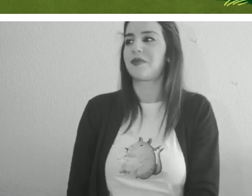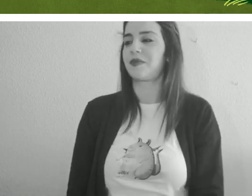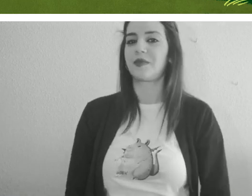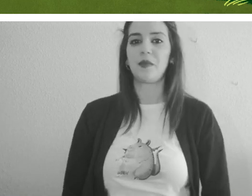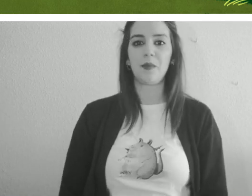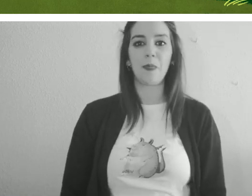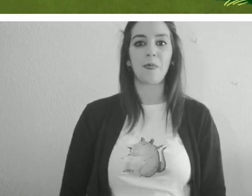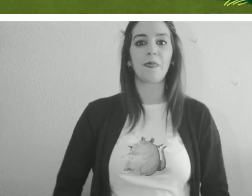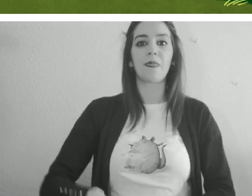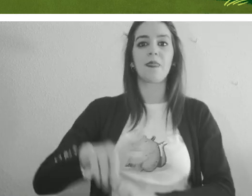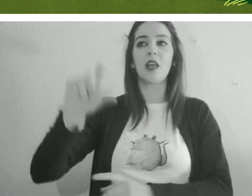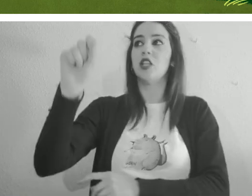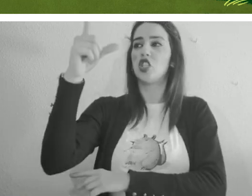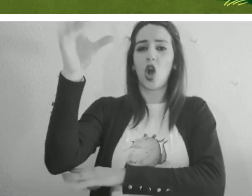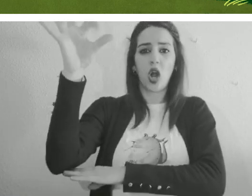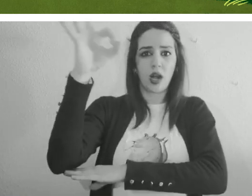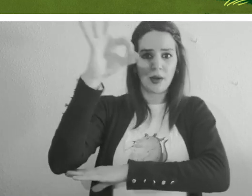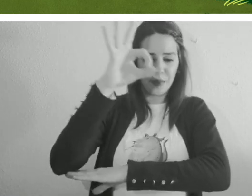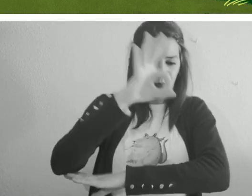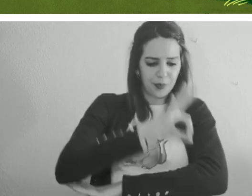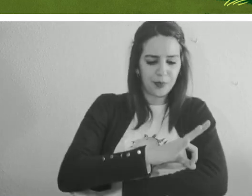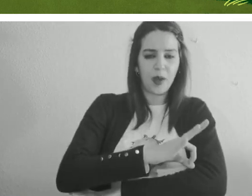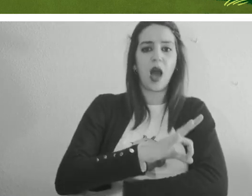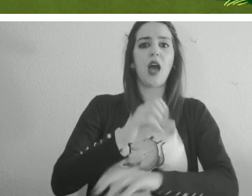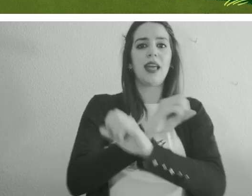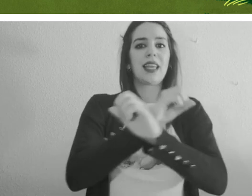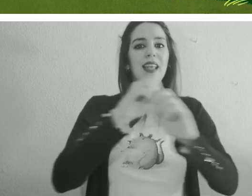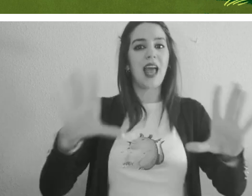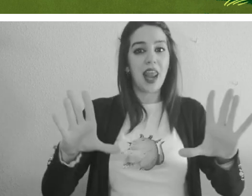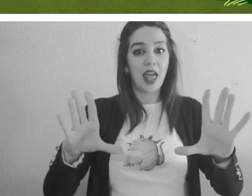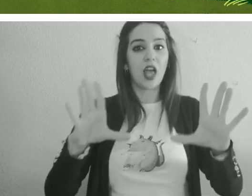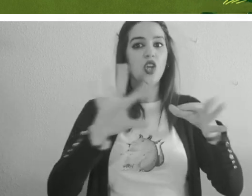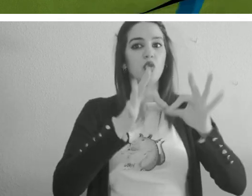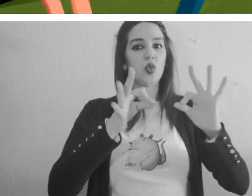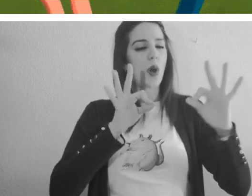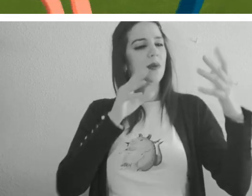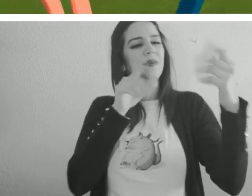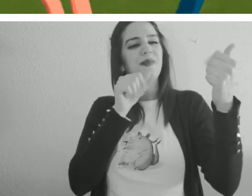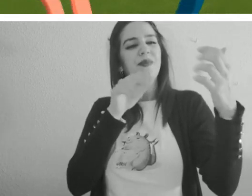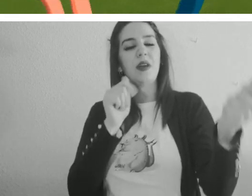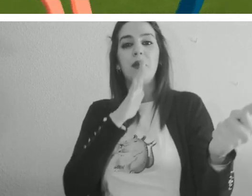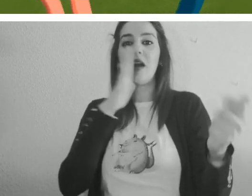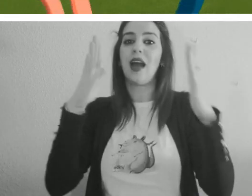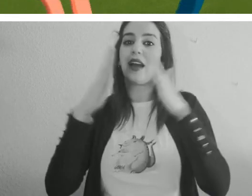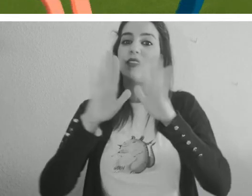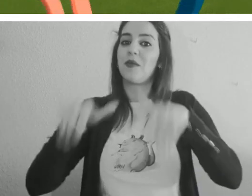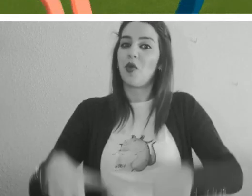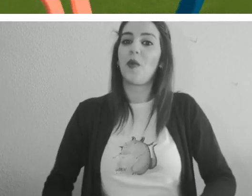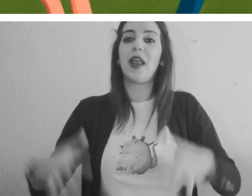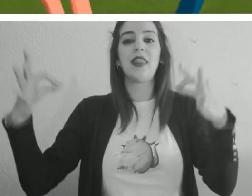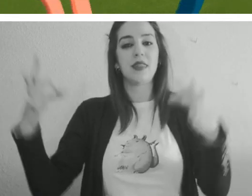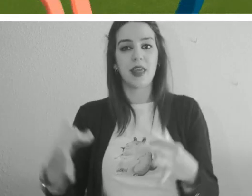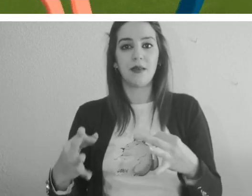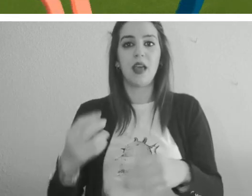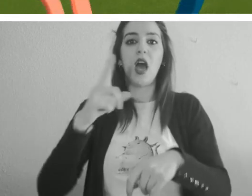Al caer el sol, Clara se despide de sus amigos porque debe regresar a casa. Es la hora de darse